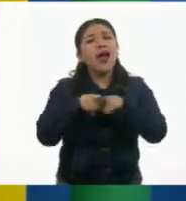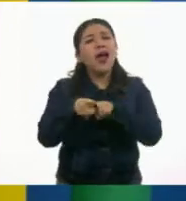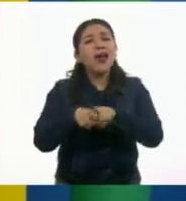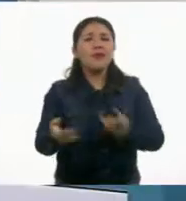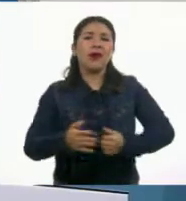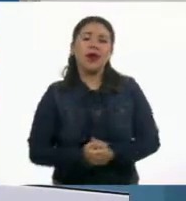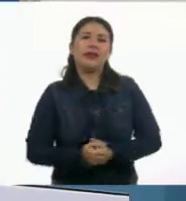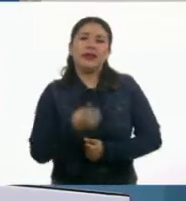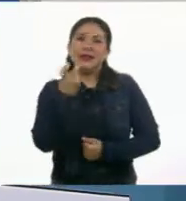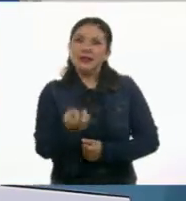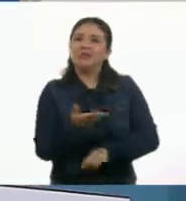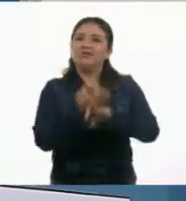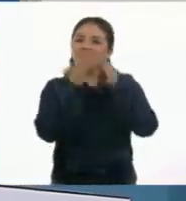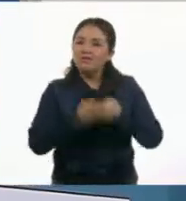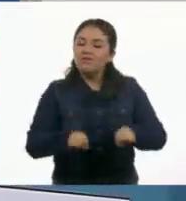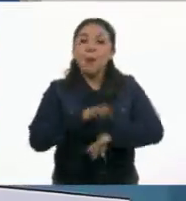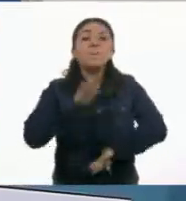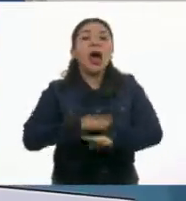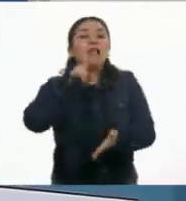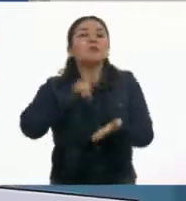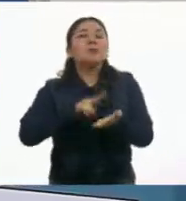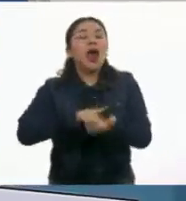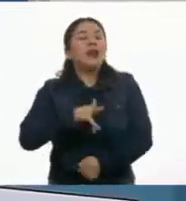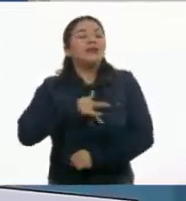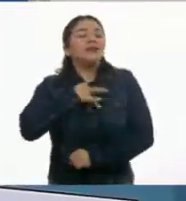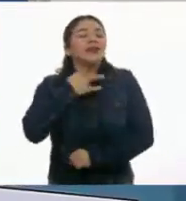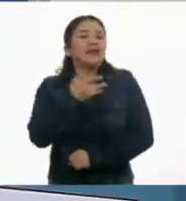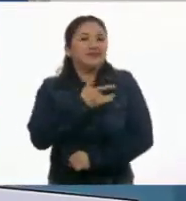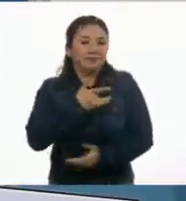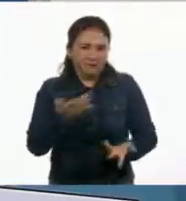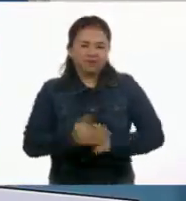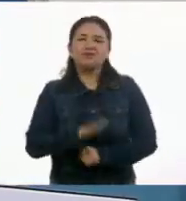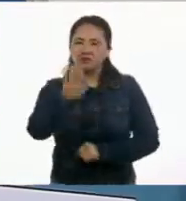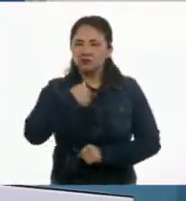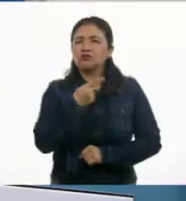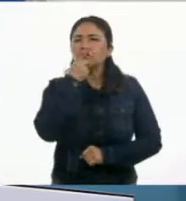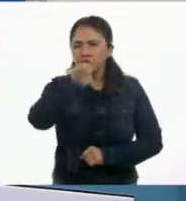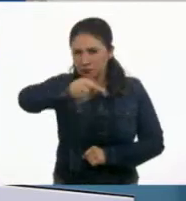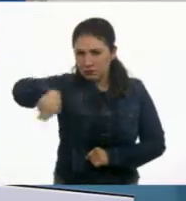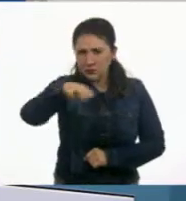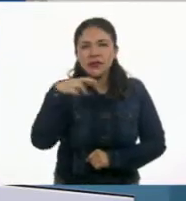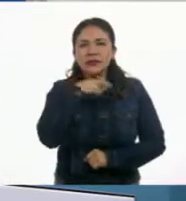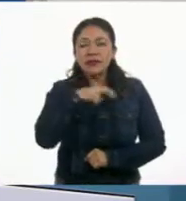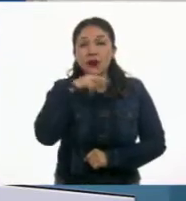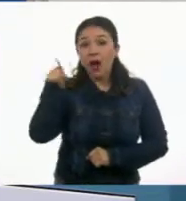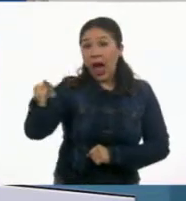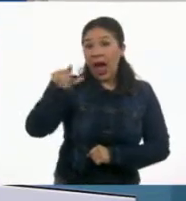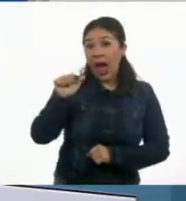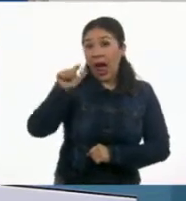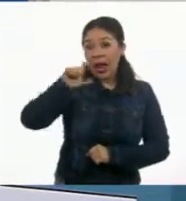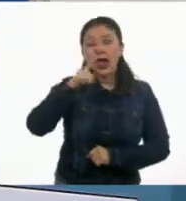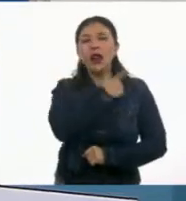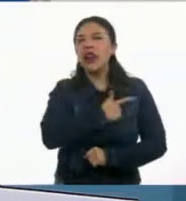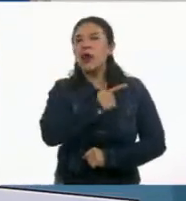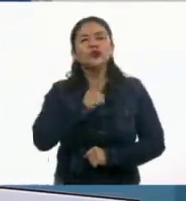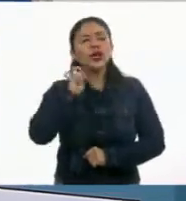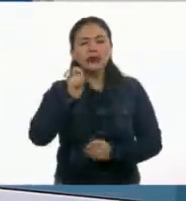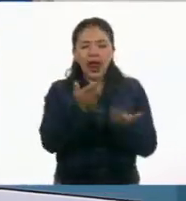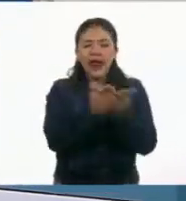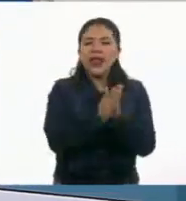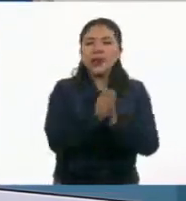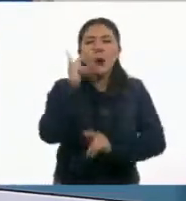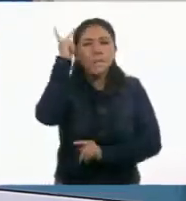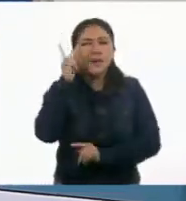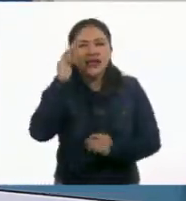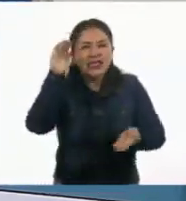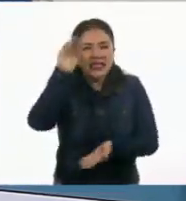Eso es importante. Mayor valor sentimental. Les comento rápidamente, estudiantes en casa. Ale ama el libro del Principito y sobre